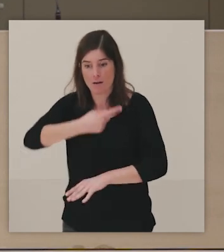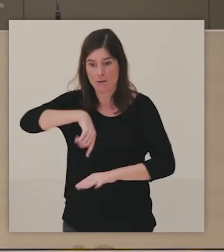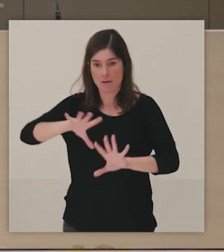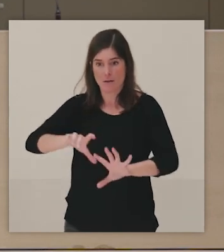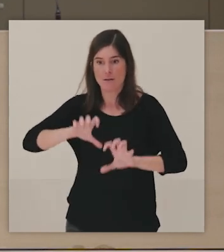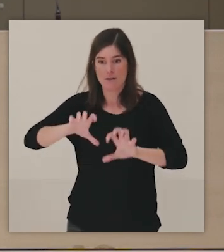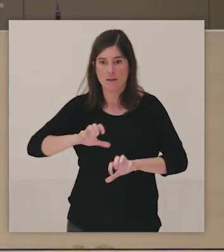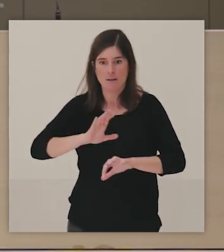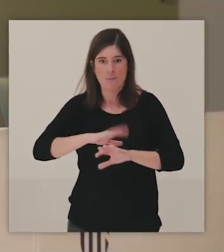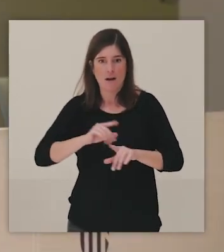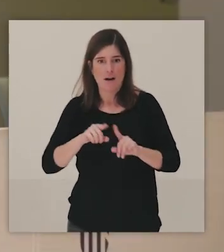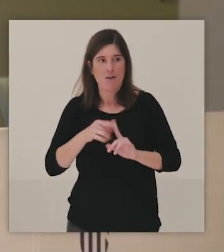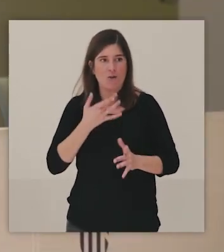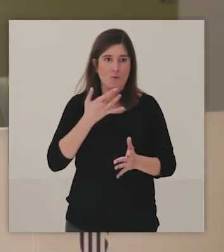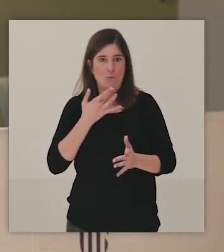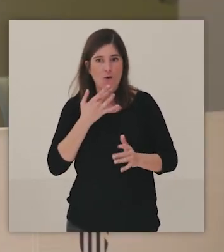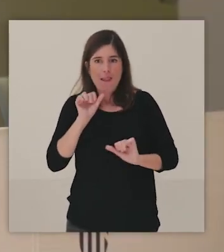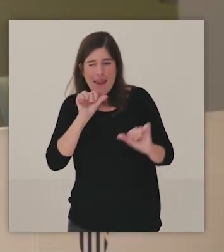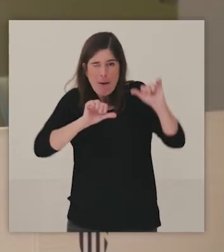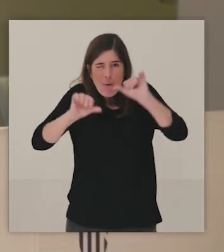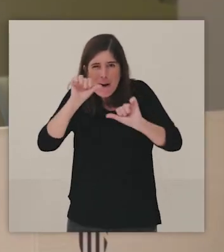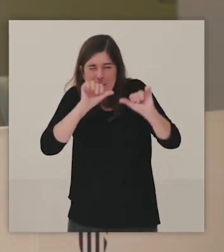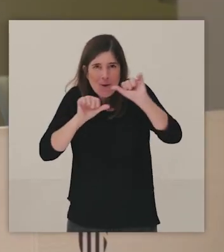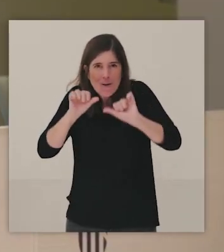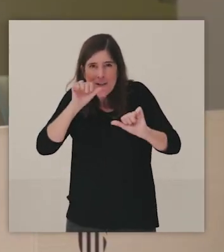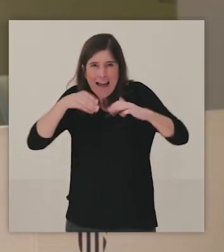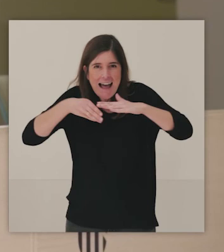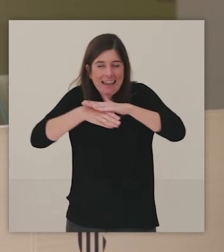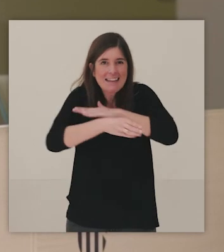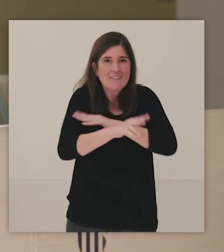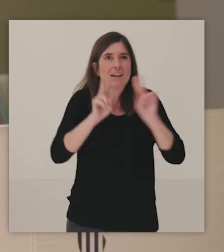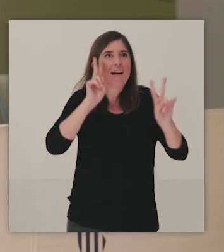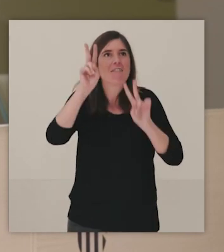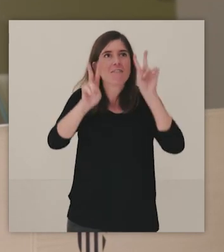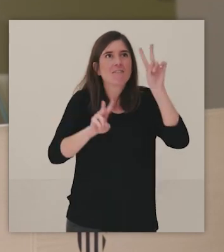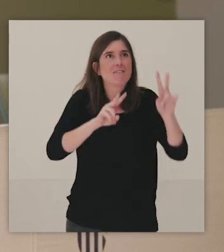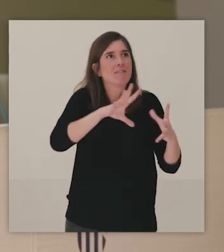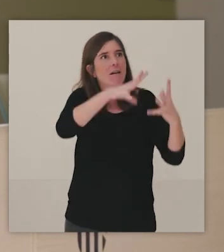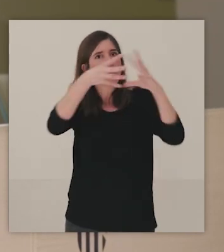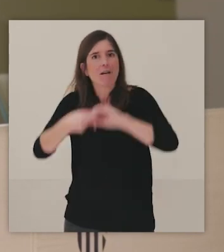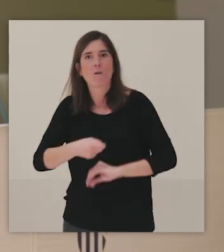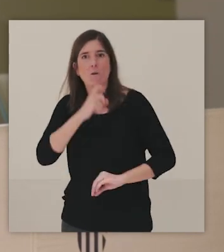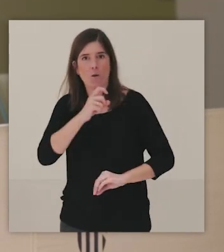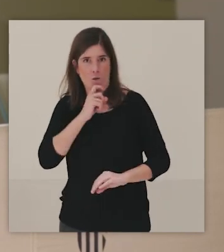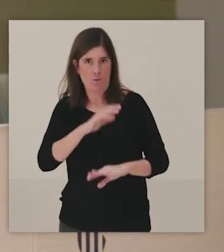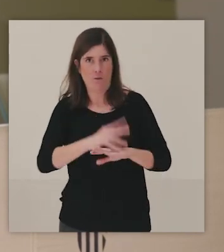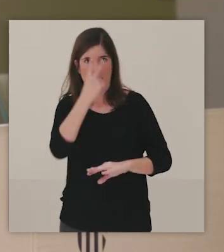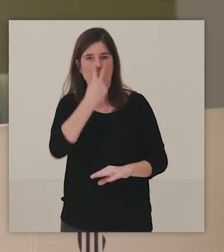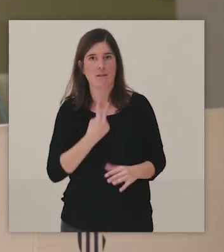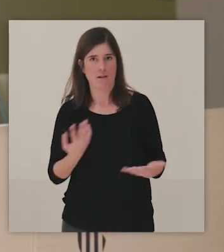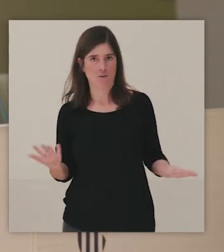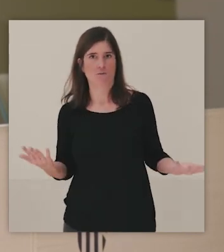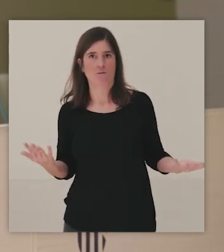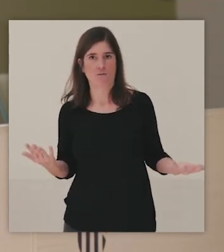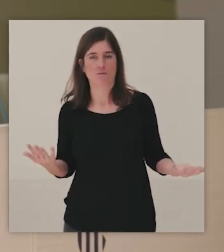investigación en accesibilidad visual, ¿no? Buscar representación de todos para